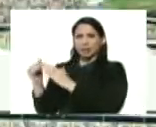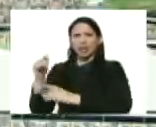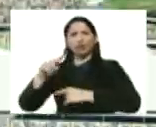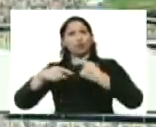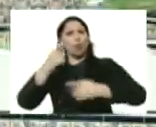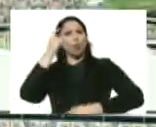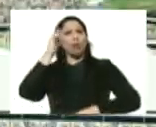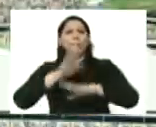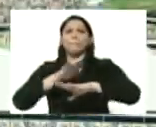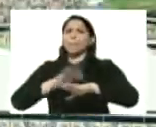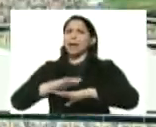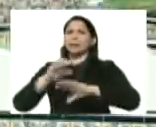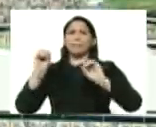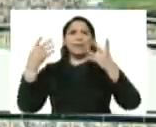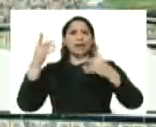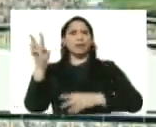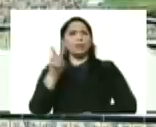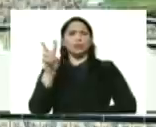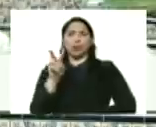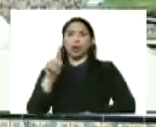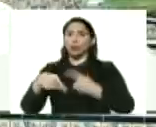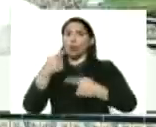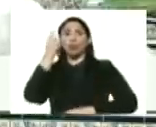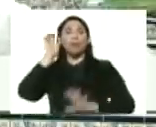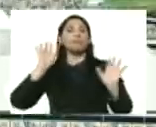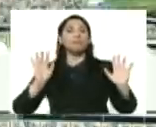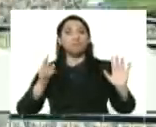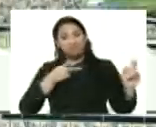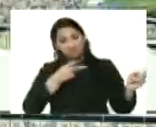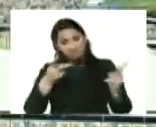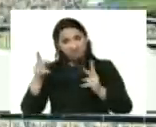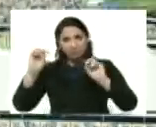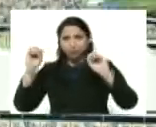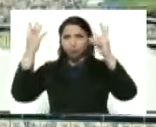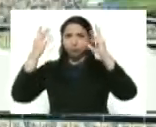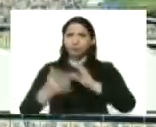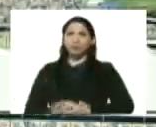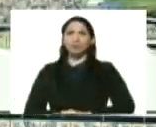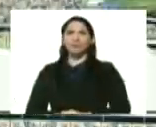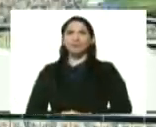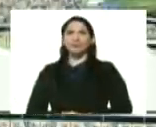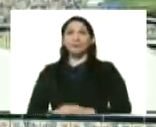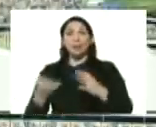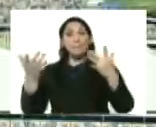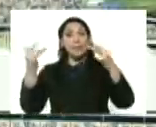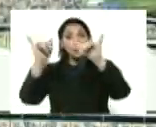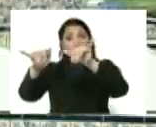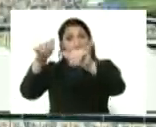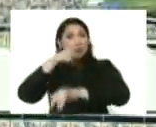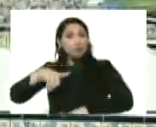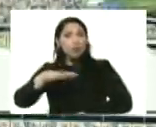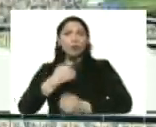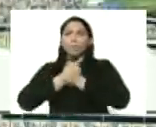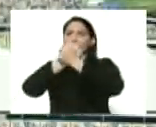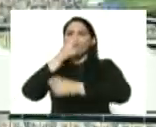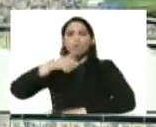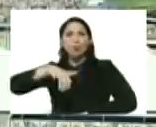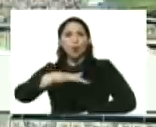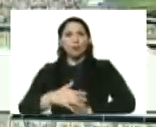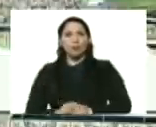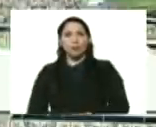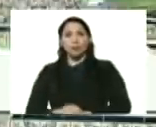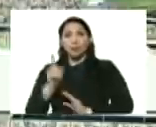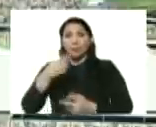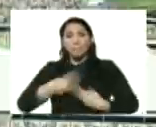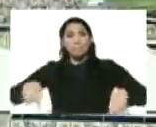los días ocurre un milagro en Venezuela todos los días bienvenidos los milagros de las manos del pueblo del amor del pueblo de